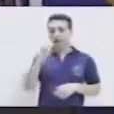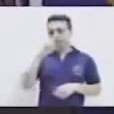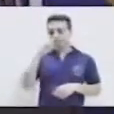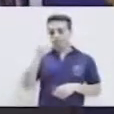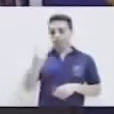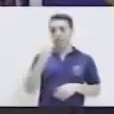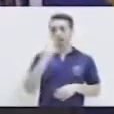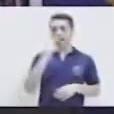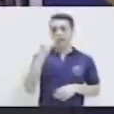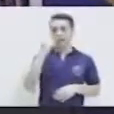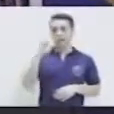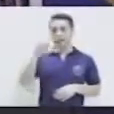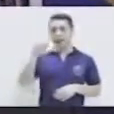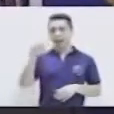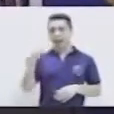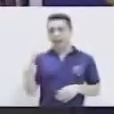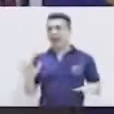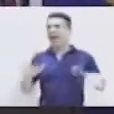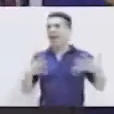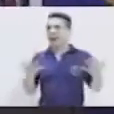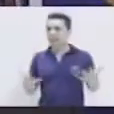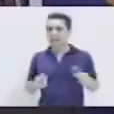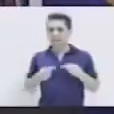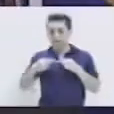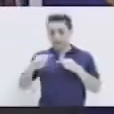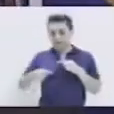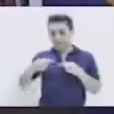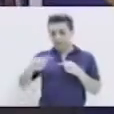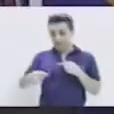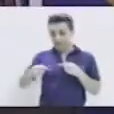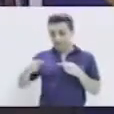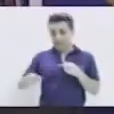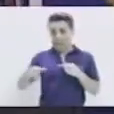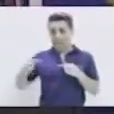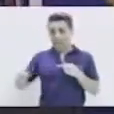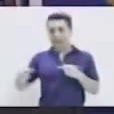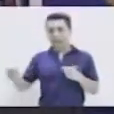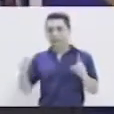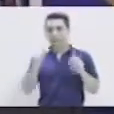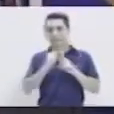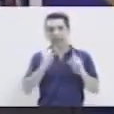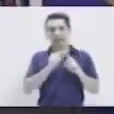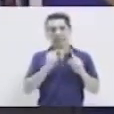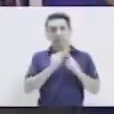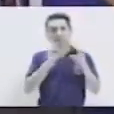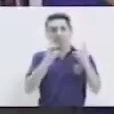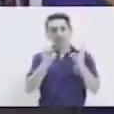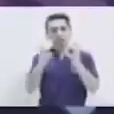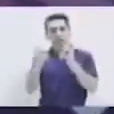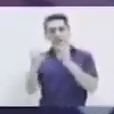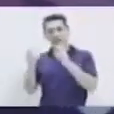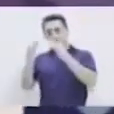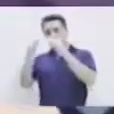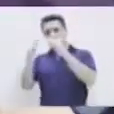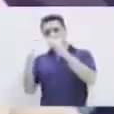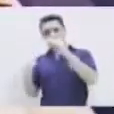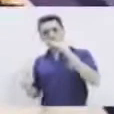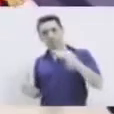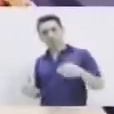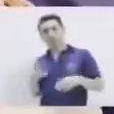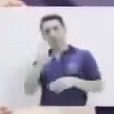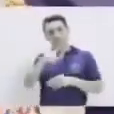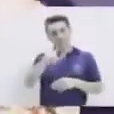Muy bien. Retaila es la sucesión de palabras que se repiten una y otra vez. ¿Te